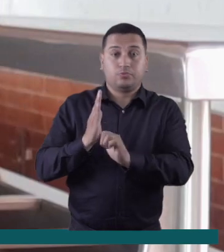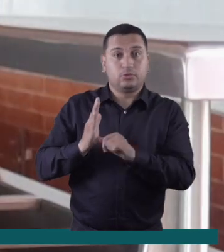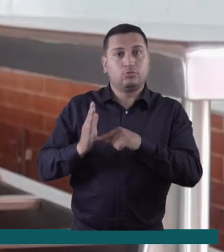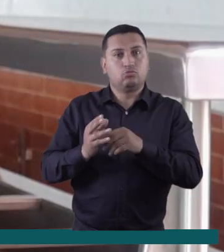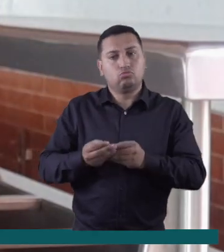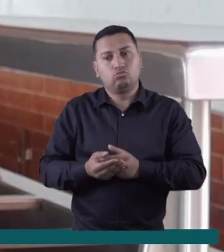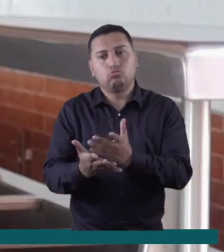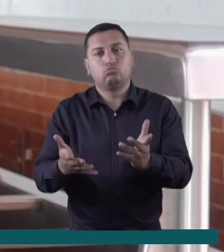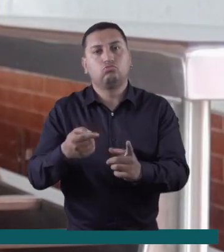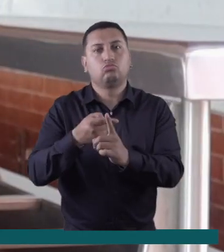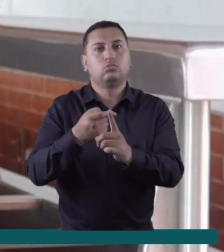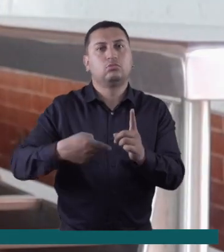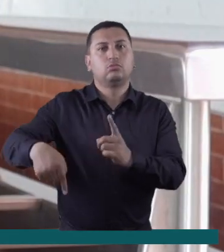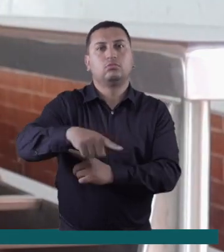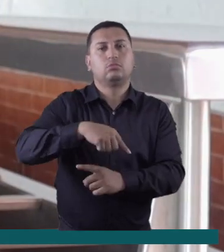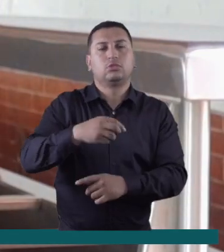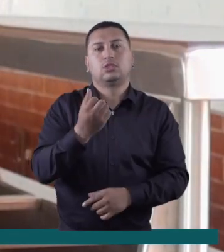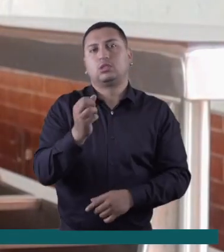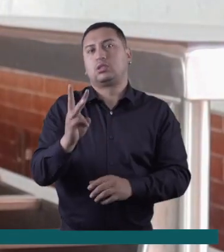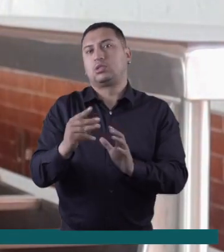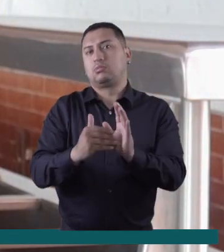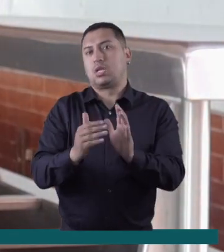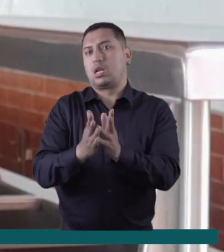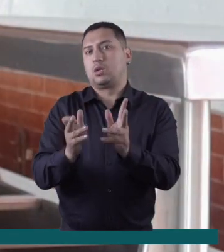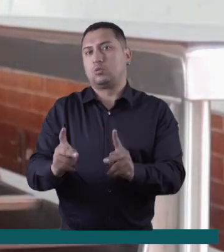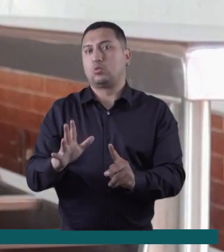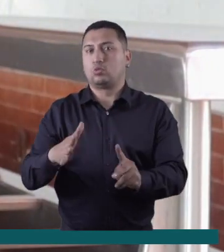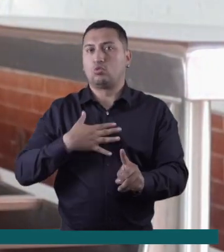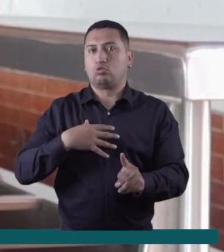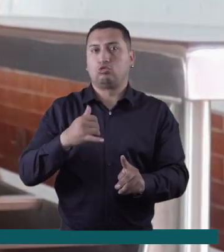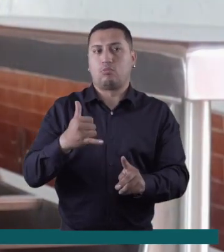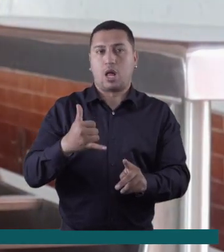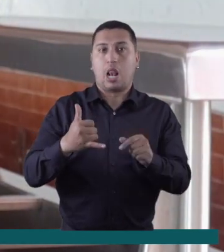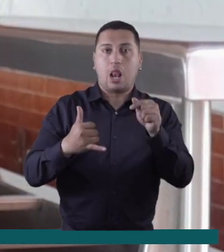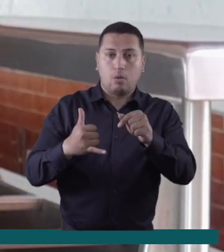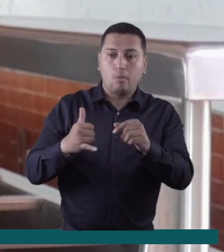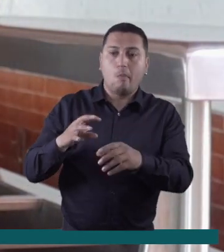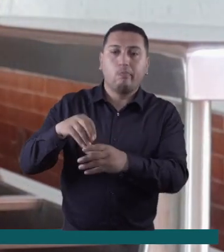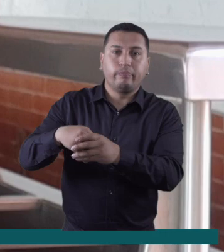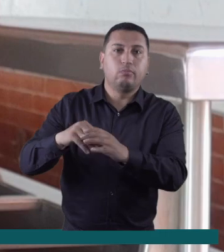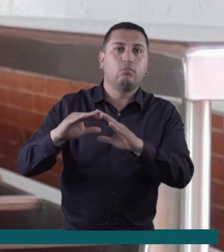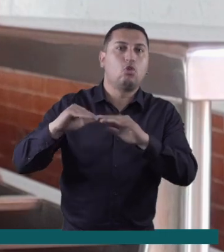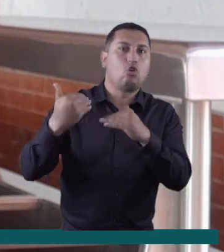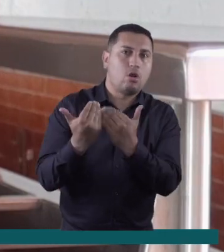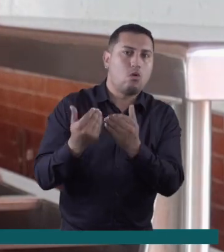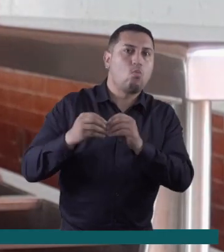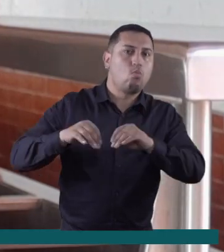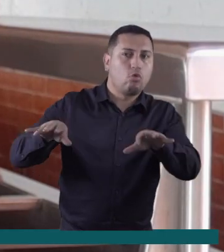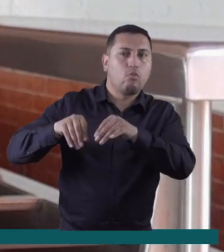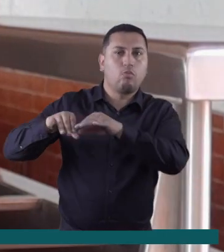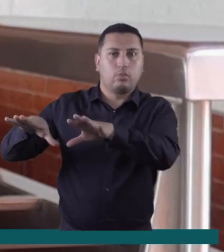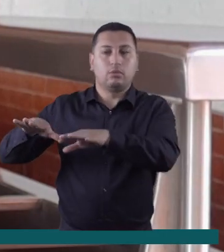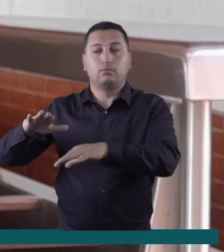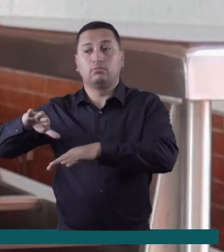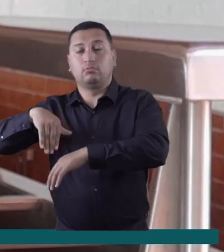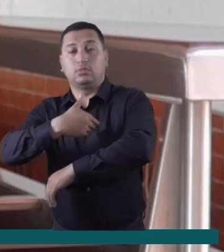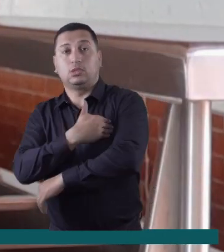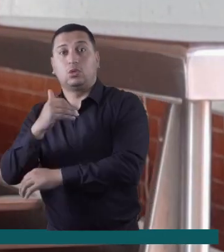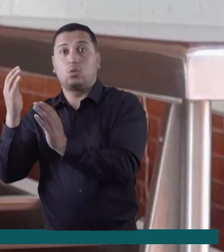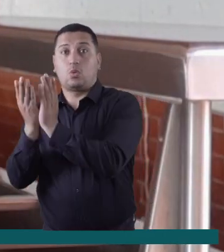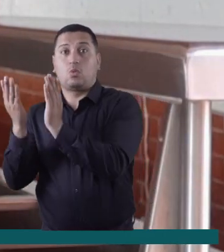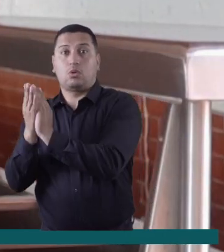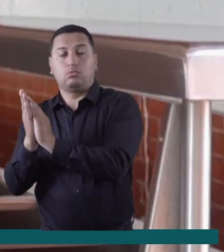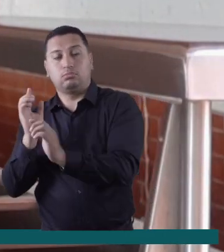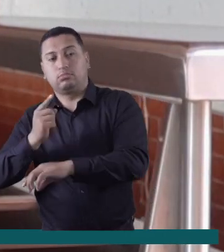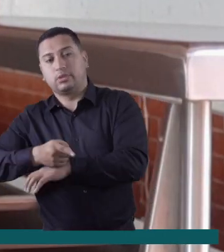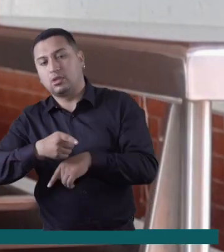El programa de alimentación escolar beneficia a 13.000 estudiantes de las instituciones públicas en Yopal, seleccionados de acuerdo con los criterios del Ministerio